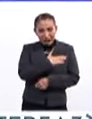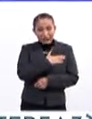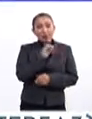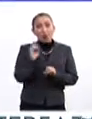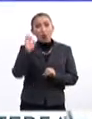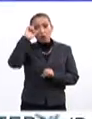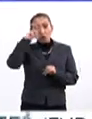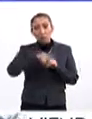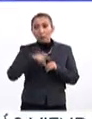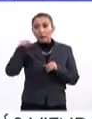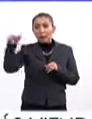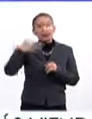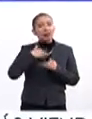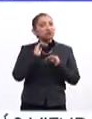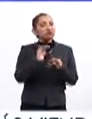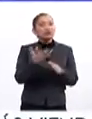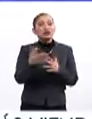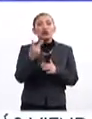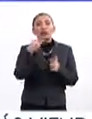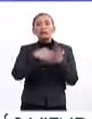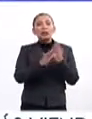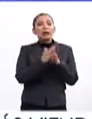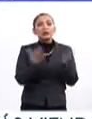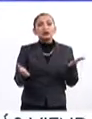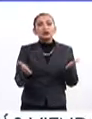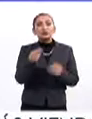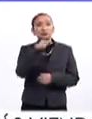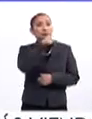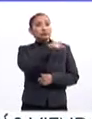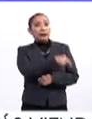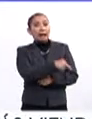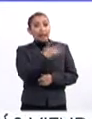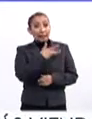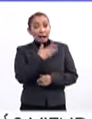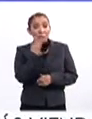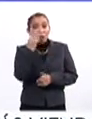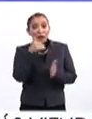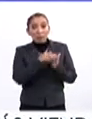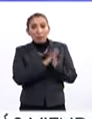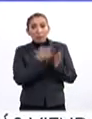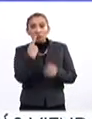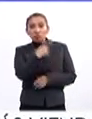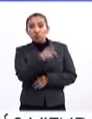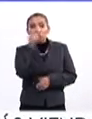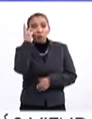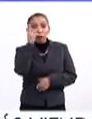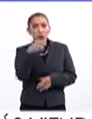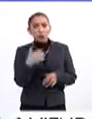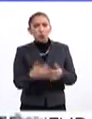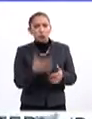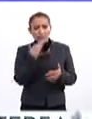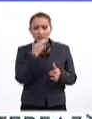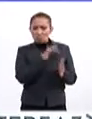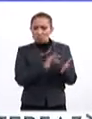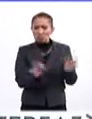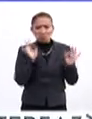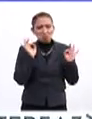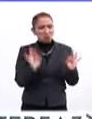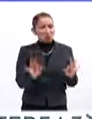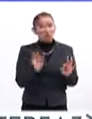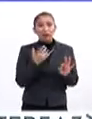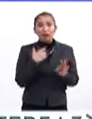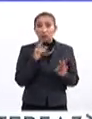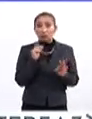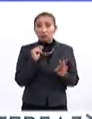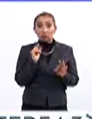o europeos tenían un promedio de dos mil libros. Entonces que ella tuviera cuatro mil, y ahora sí que bien leídos y anotados,